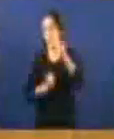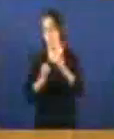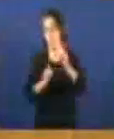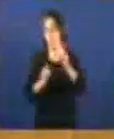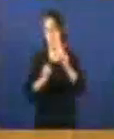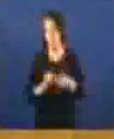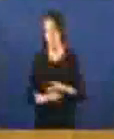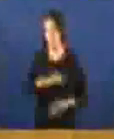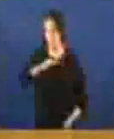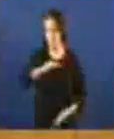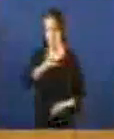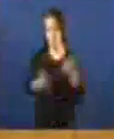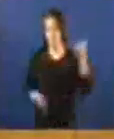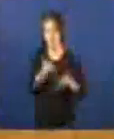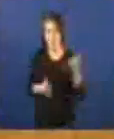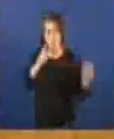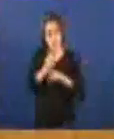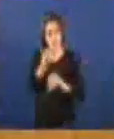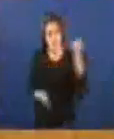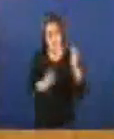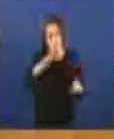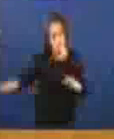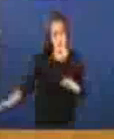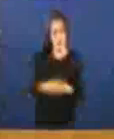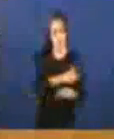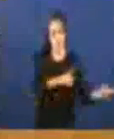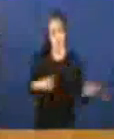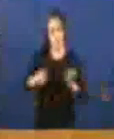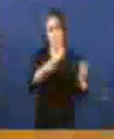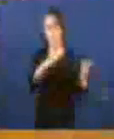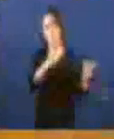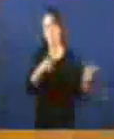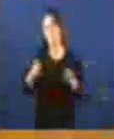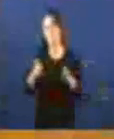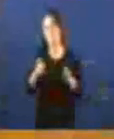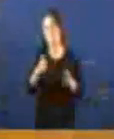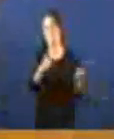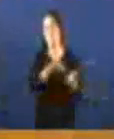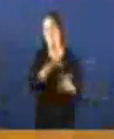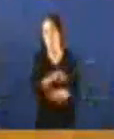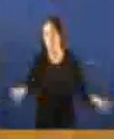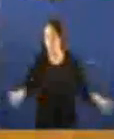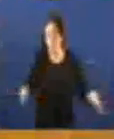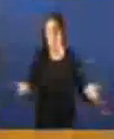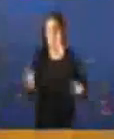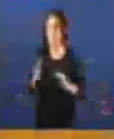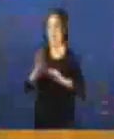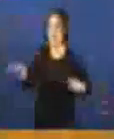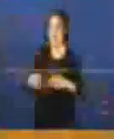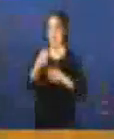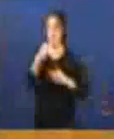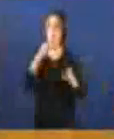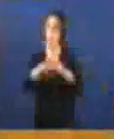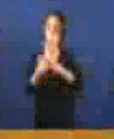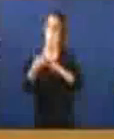a capacidade de endebedamento precisamente para poder atender a necesidade dos cidadanes endebedándose razonablemente e vostedes dixeron que non e agora resulta